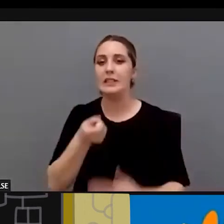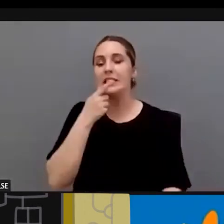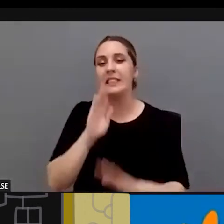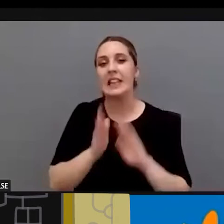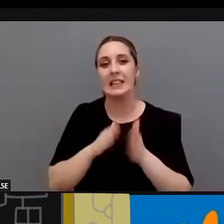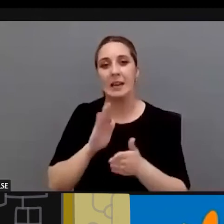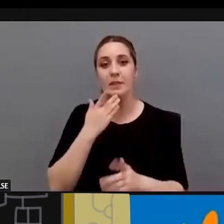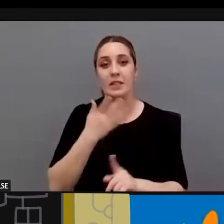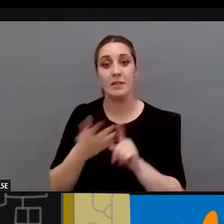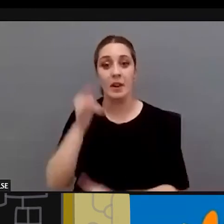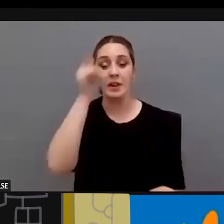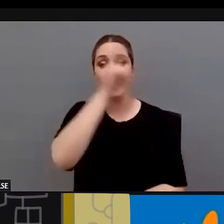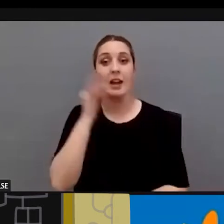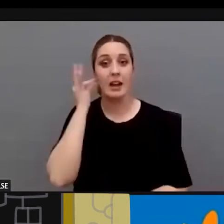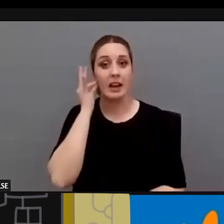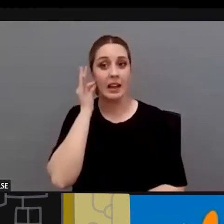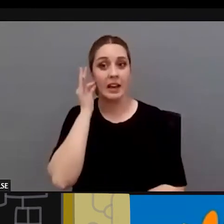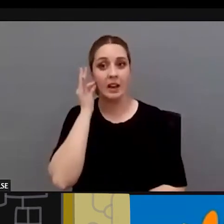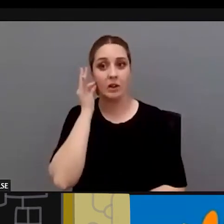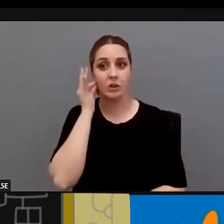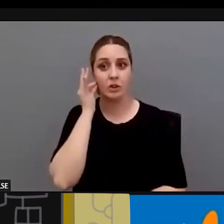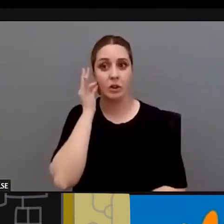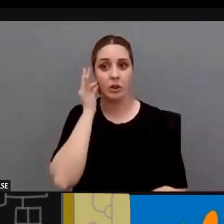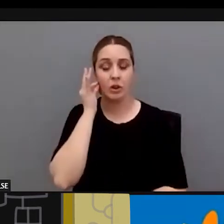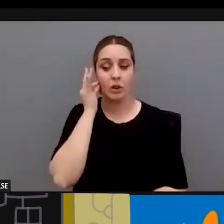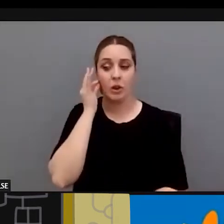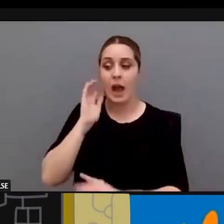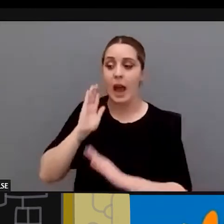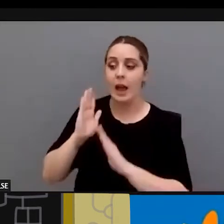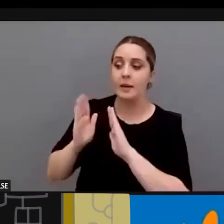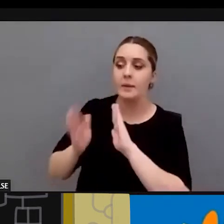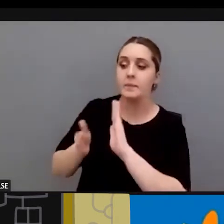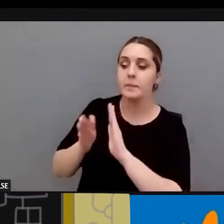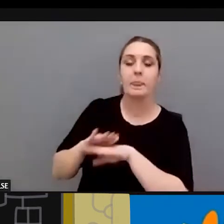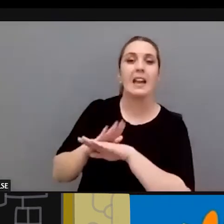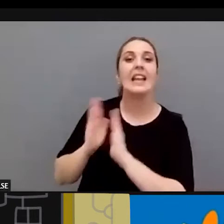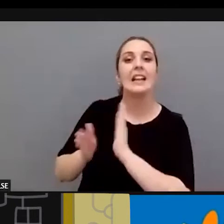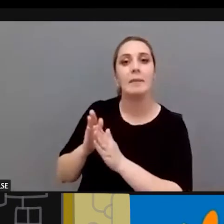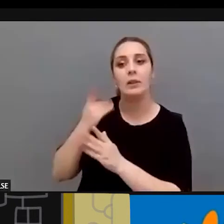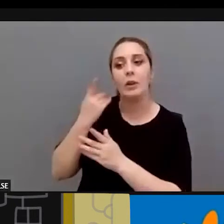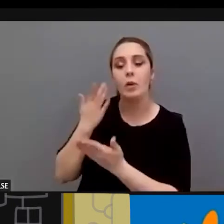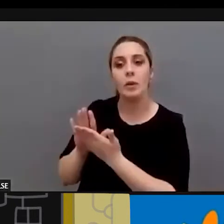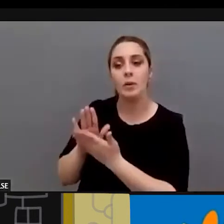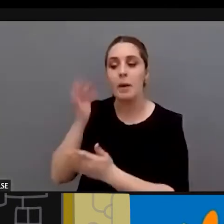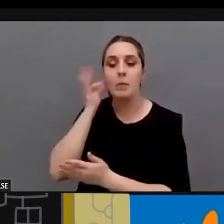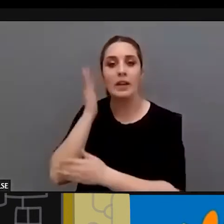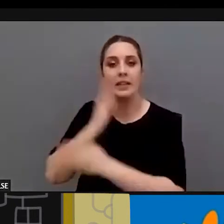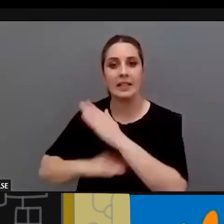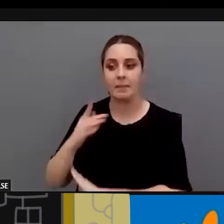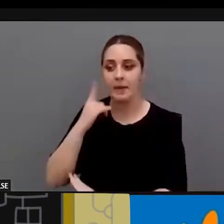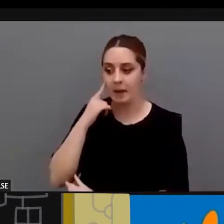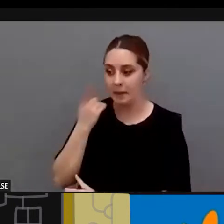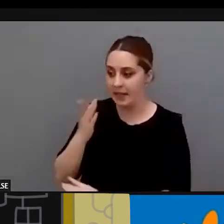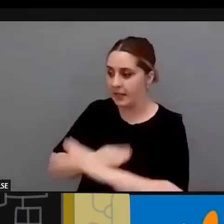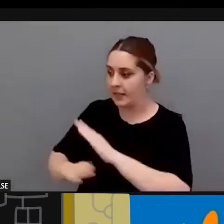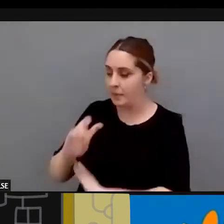caso de violencia de género el personal sanitario ha de tener con las personas con las mujeres con discapacidad estudiando los diferentes tipos de discapacidad que requieren